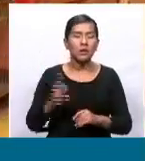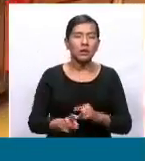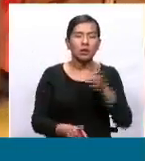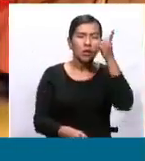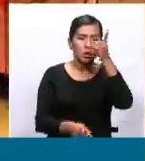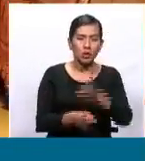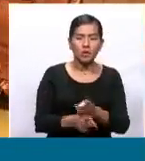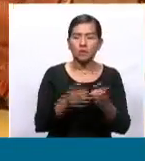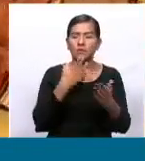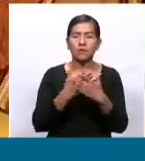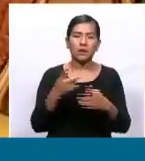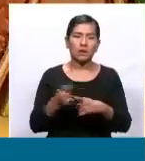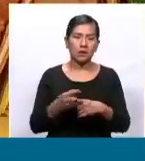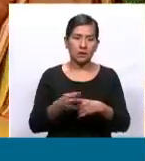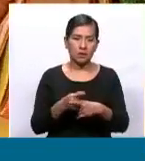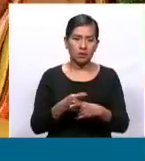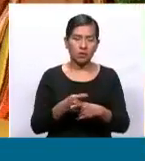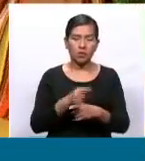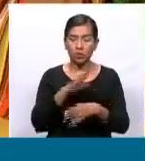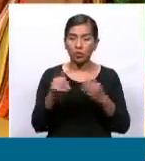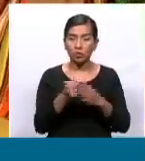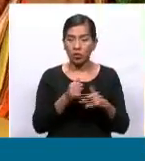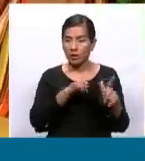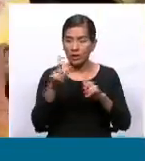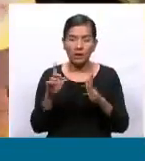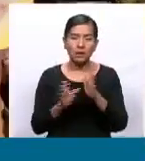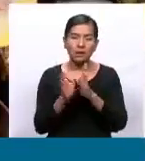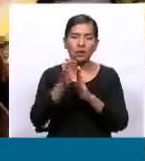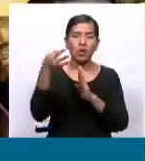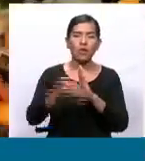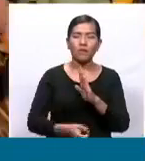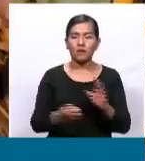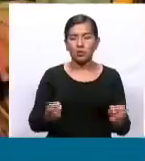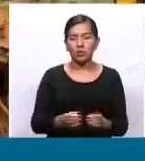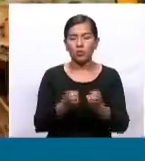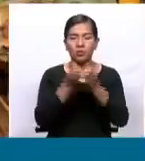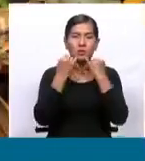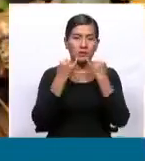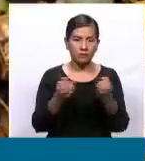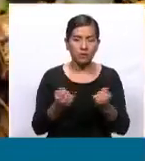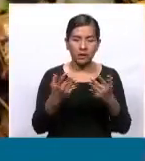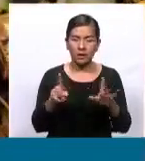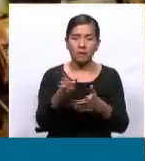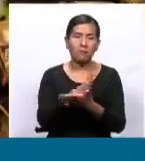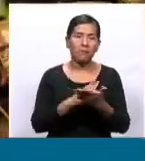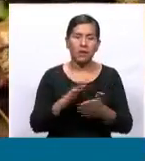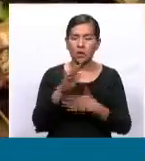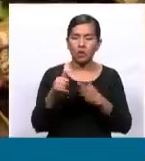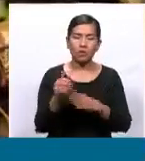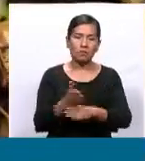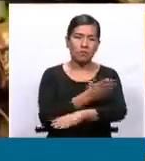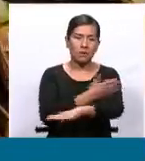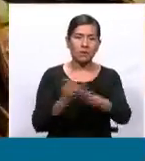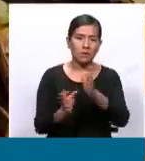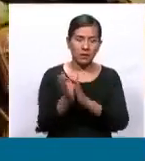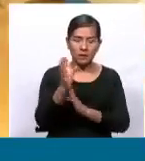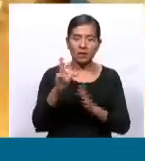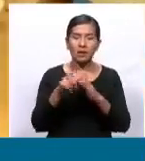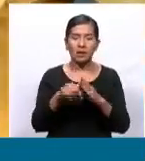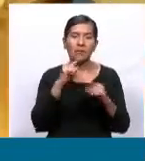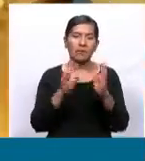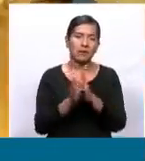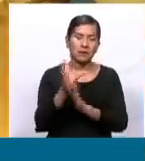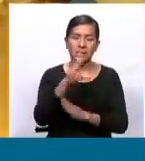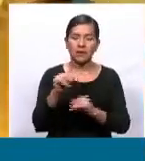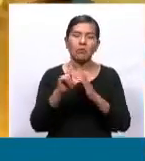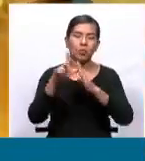técnicas y estas herramientas técnicas, es decir, en lo que corresponde a la parte presensal, sensal y posensal,